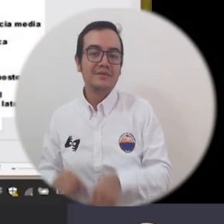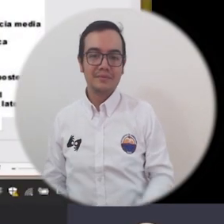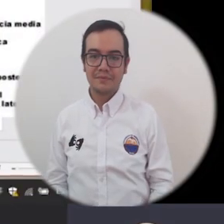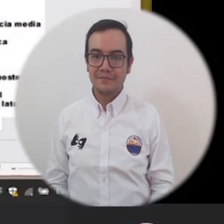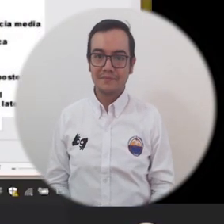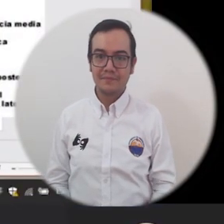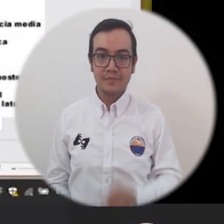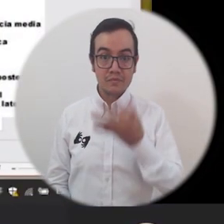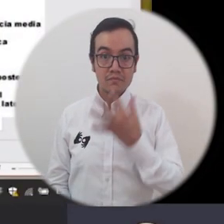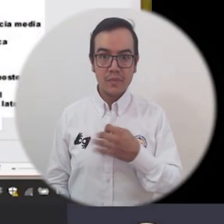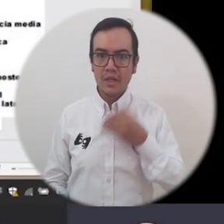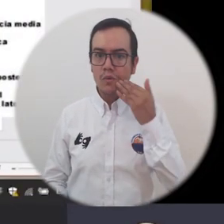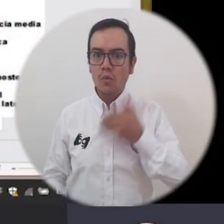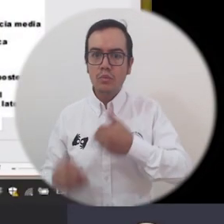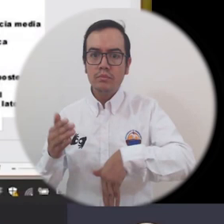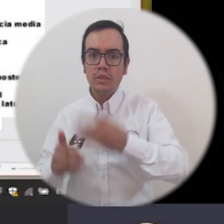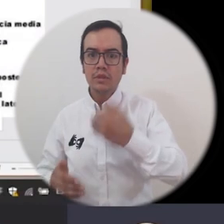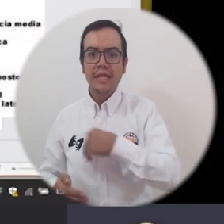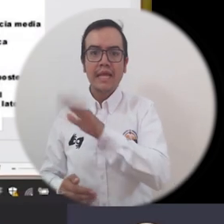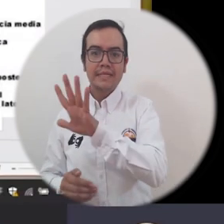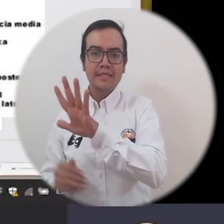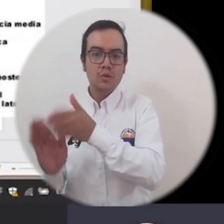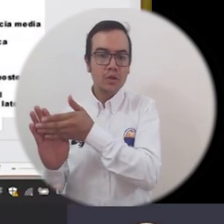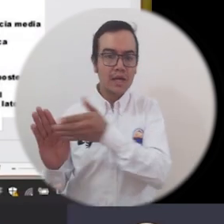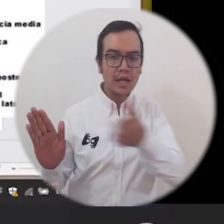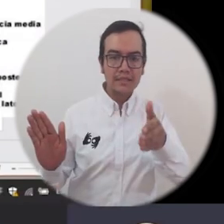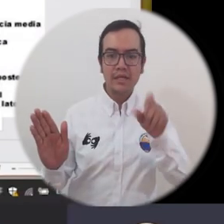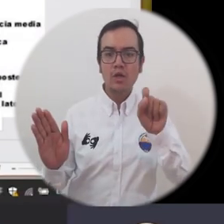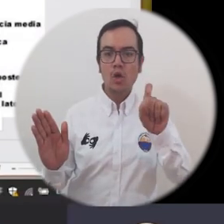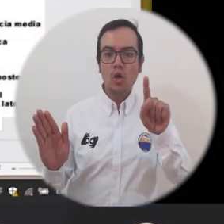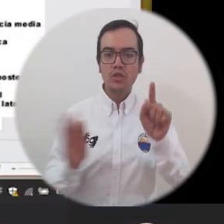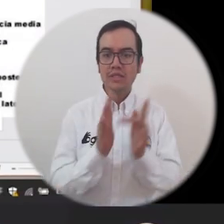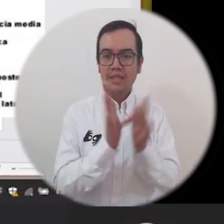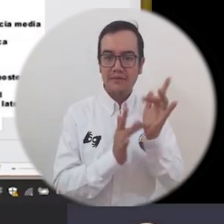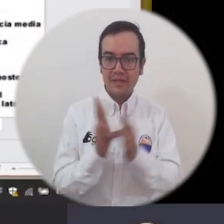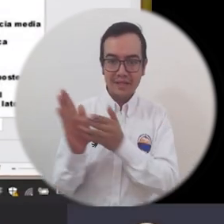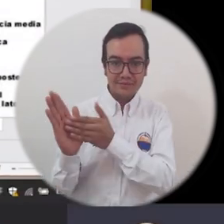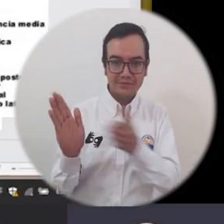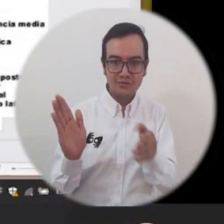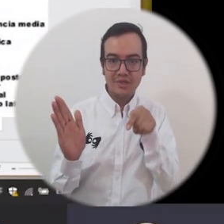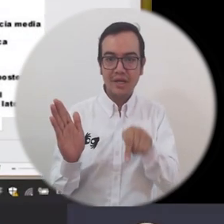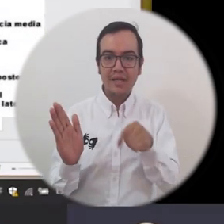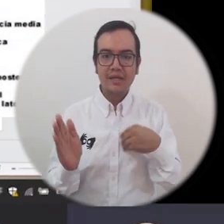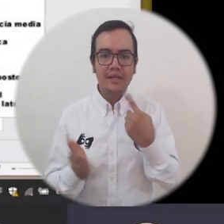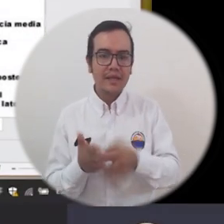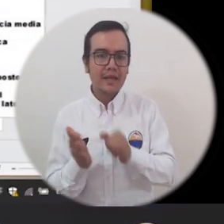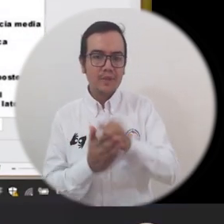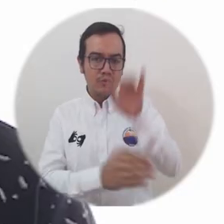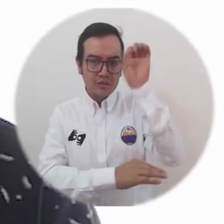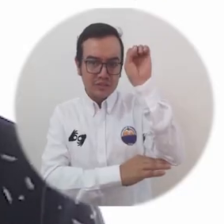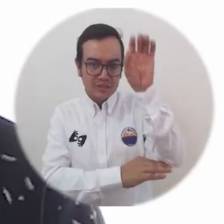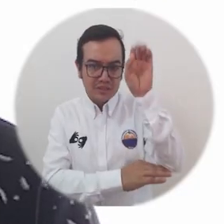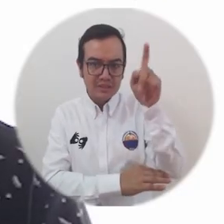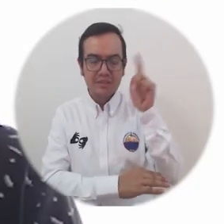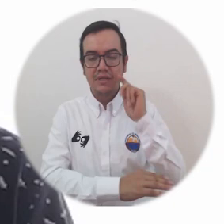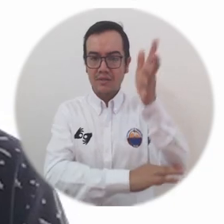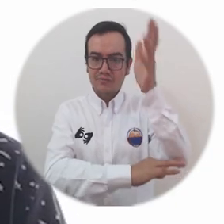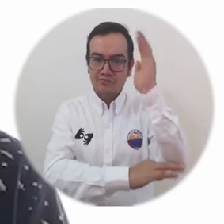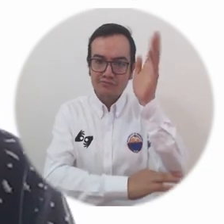del 5 al 11 de abril con diferentes formatos, desde conferencias, meditaciones, charlas,